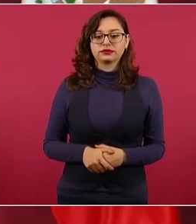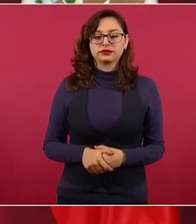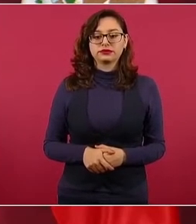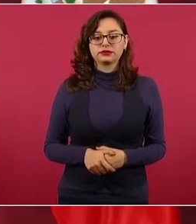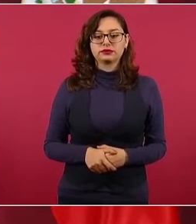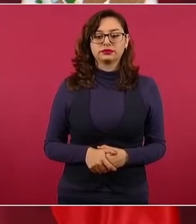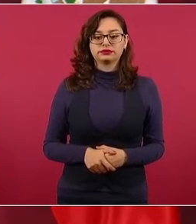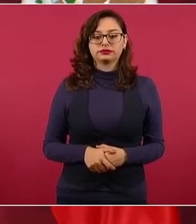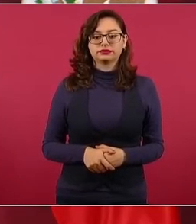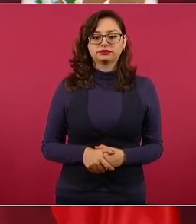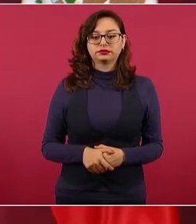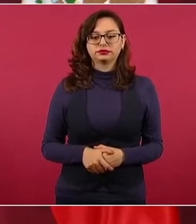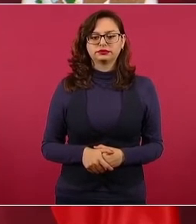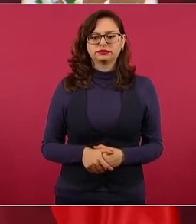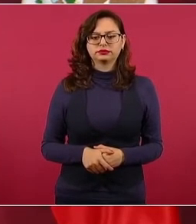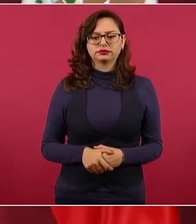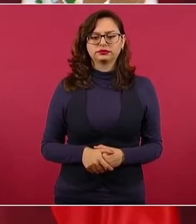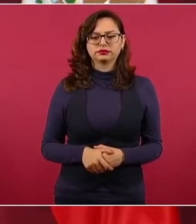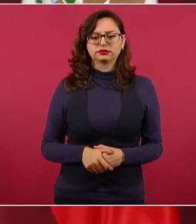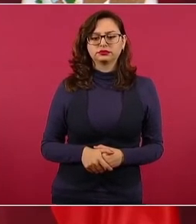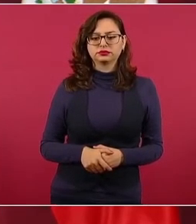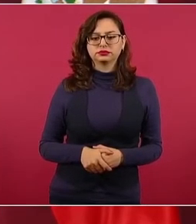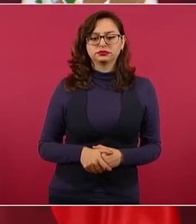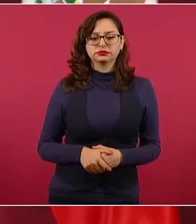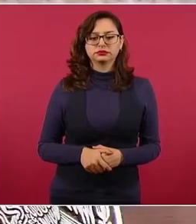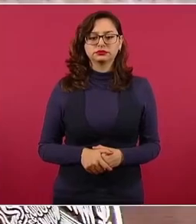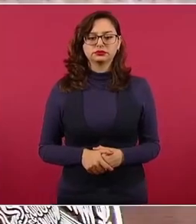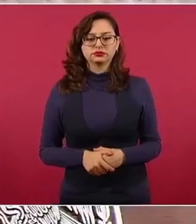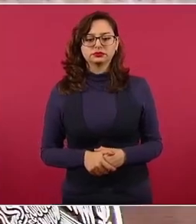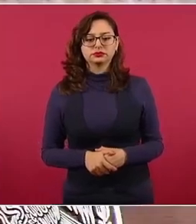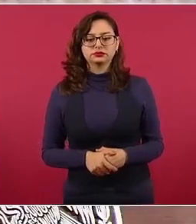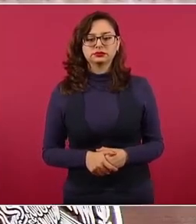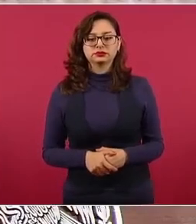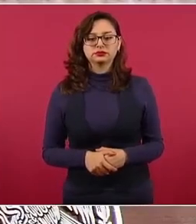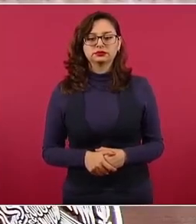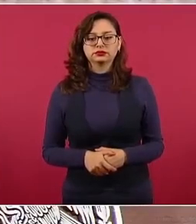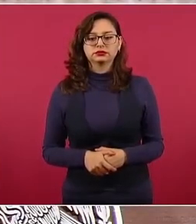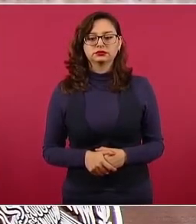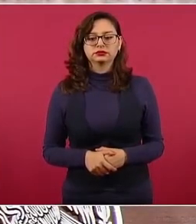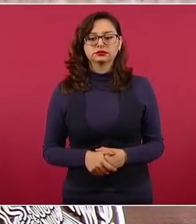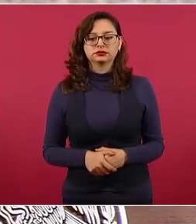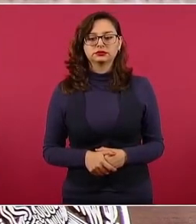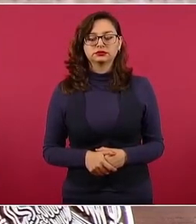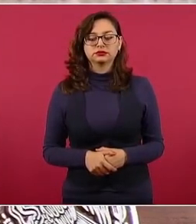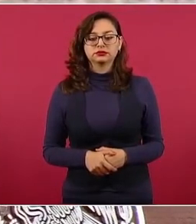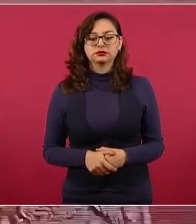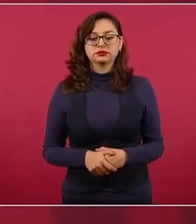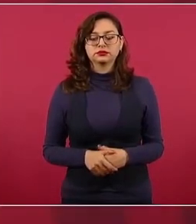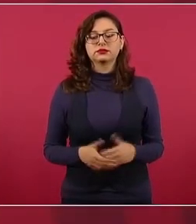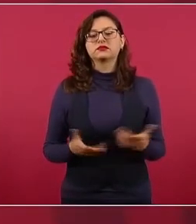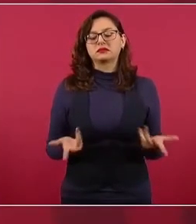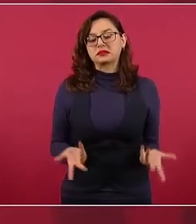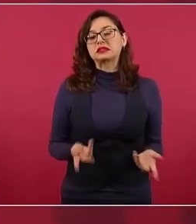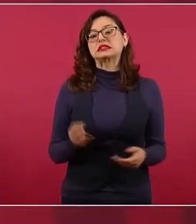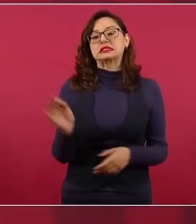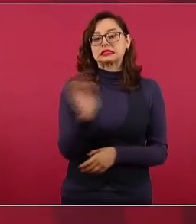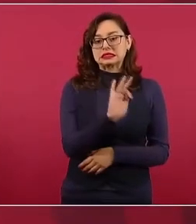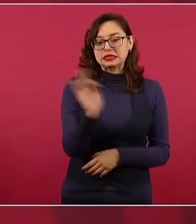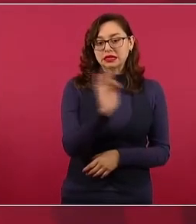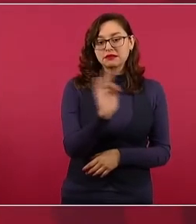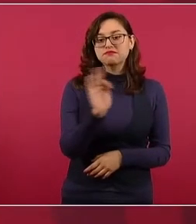relacionado con el combate a la corrupción,